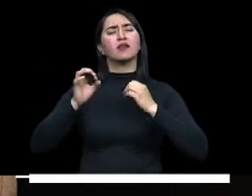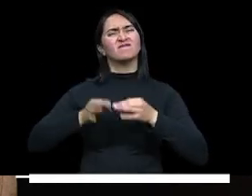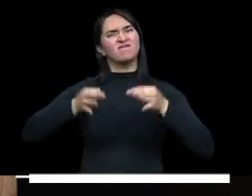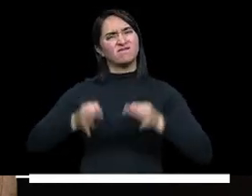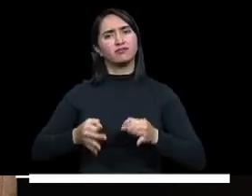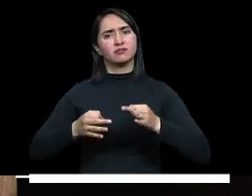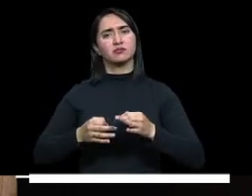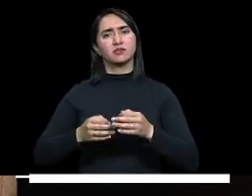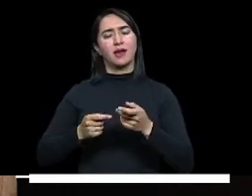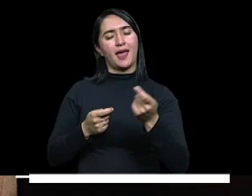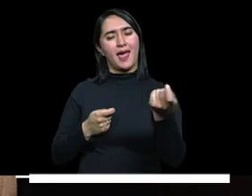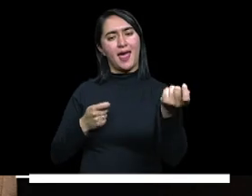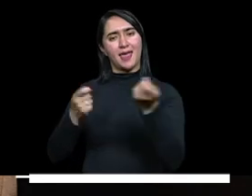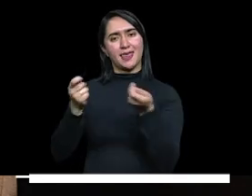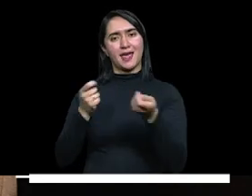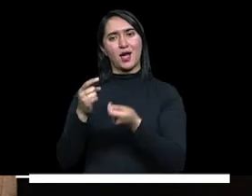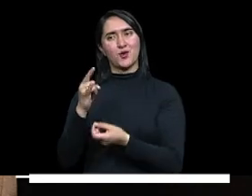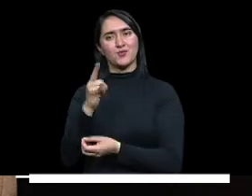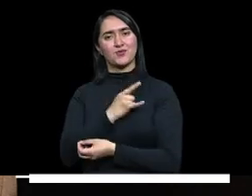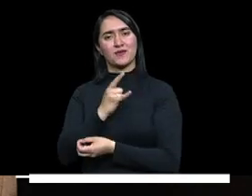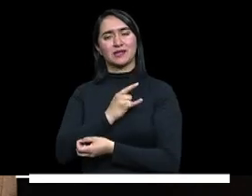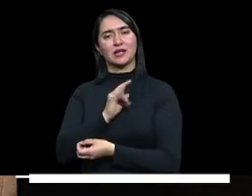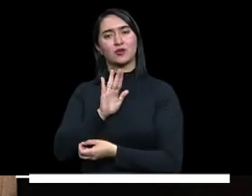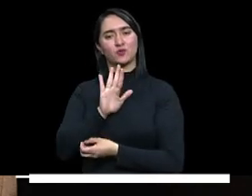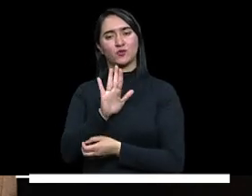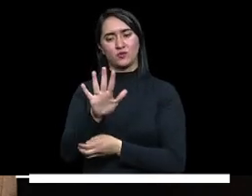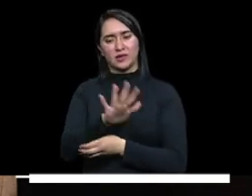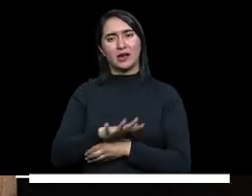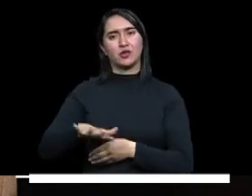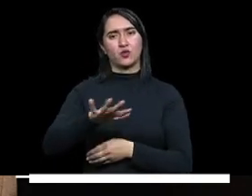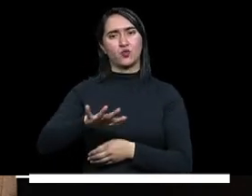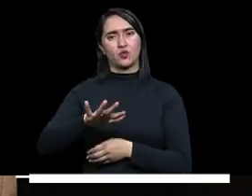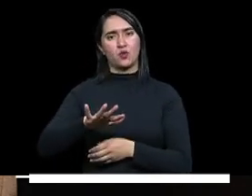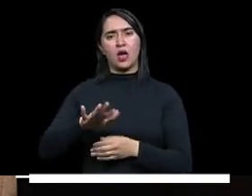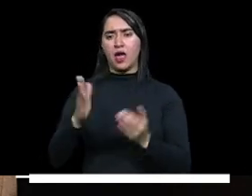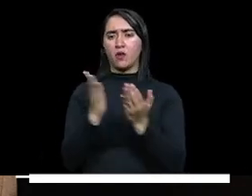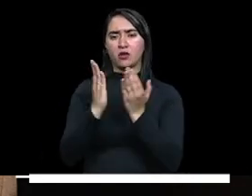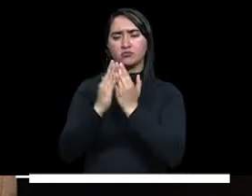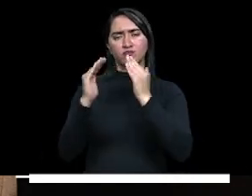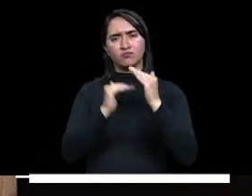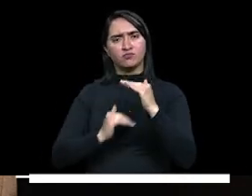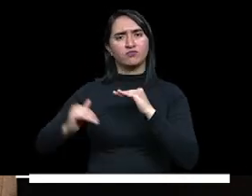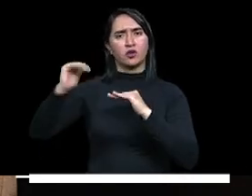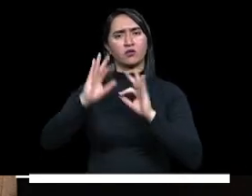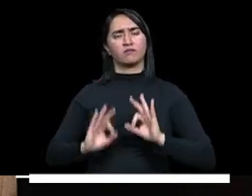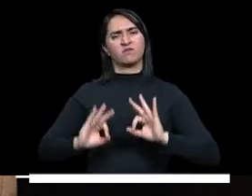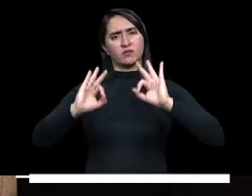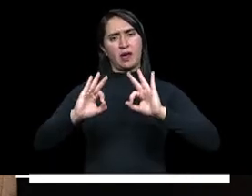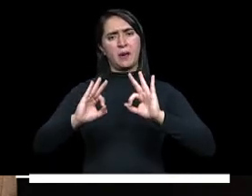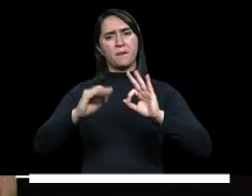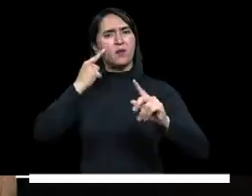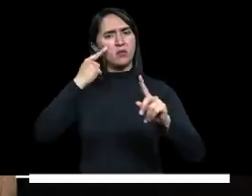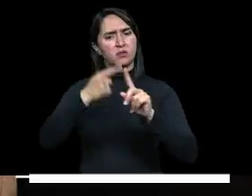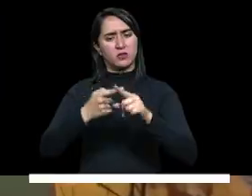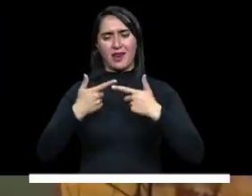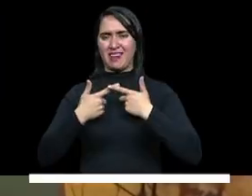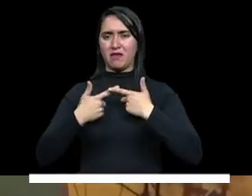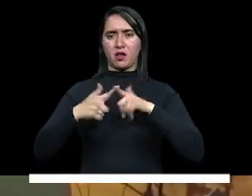lanzamos la estrategia universidad en tu territorio educación superior de calidad para la libertad y la dignidad